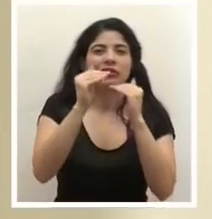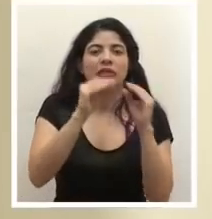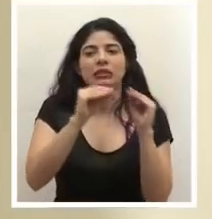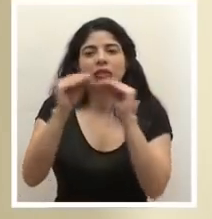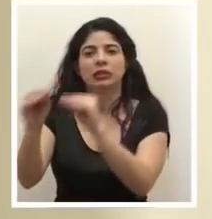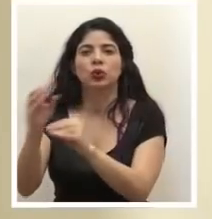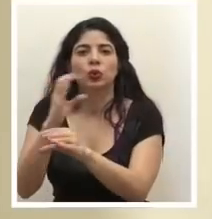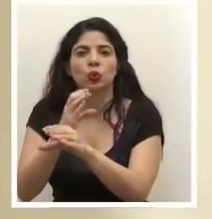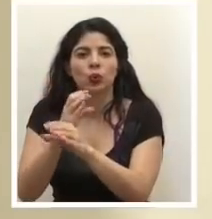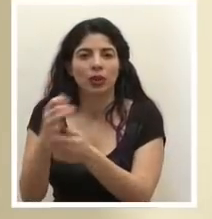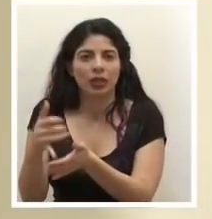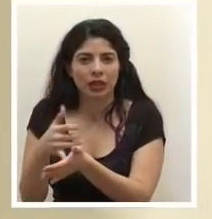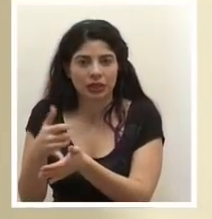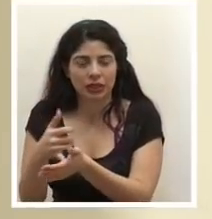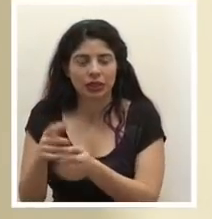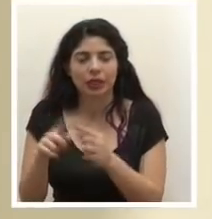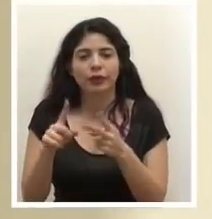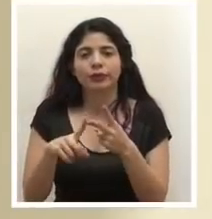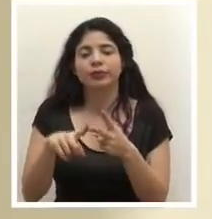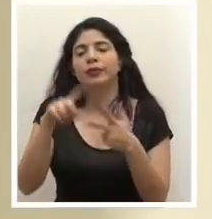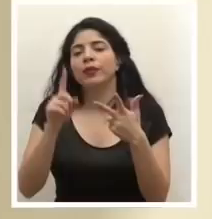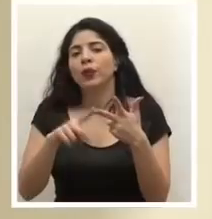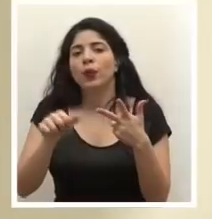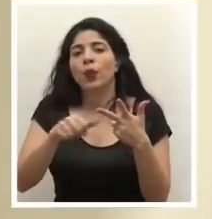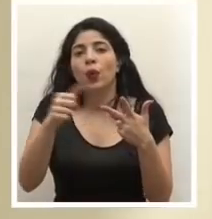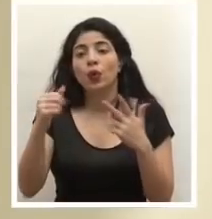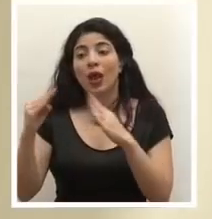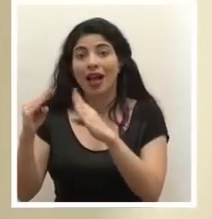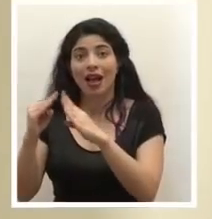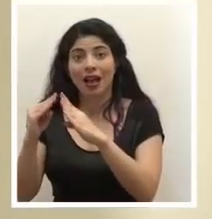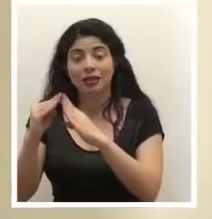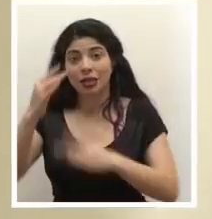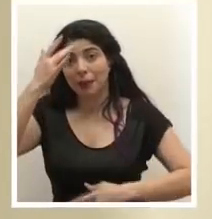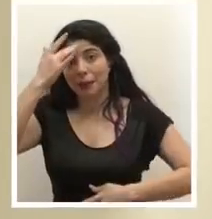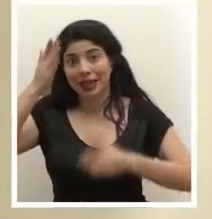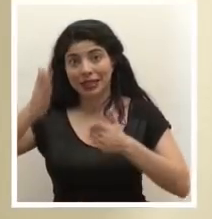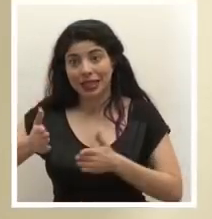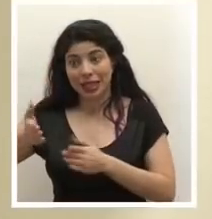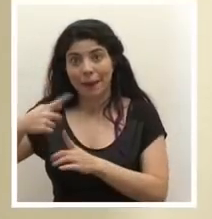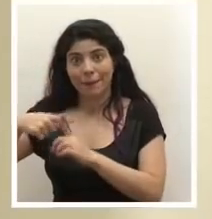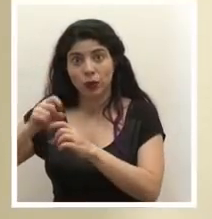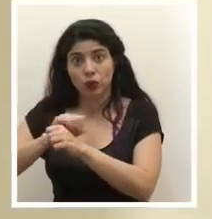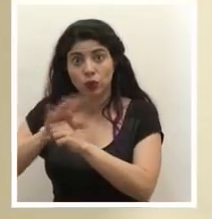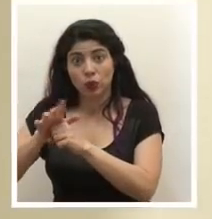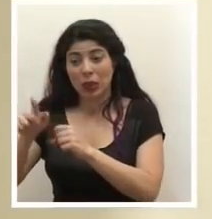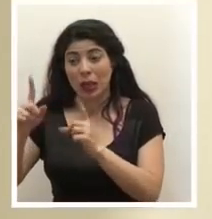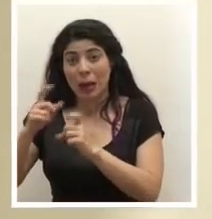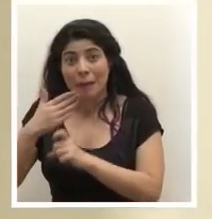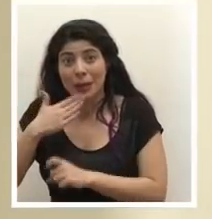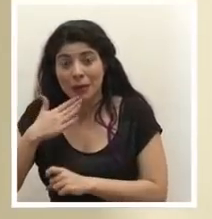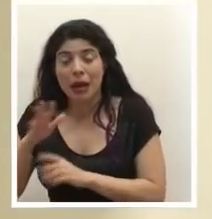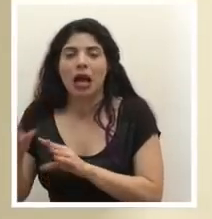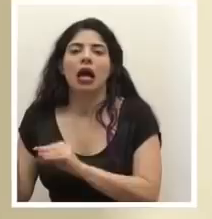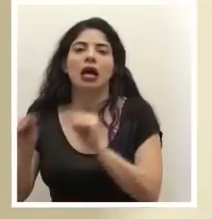unidad de cuidados intensivos, otros son de la casa de un paciente positivo, cuando ya se complica, donde hay que